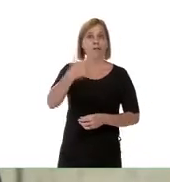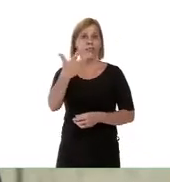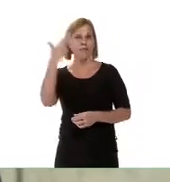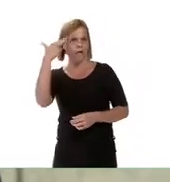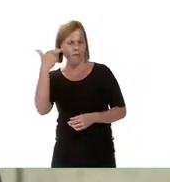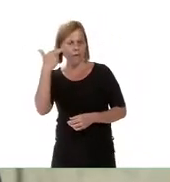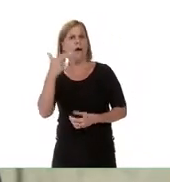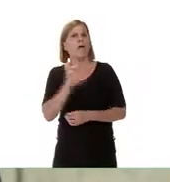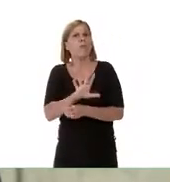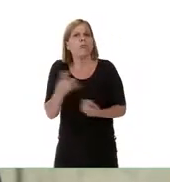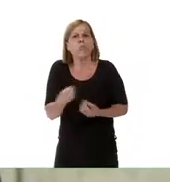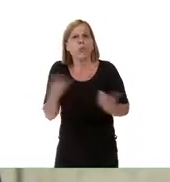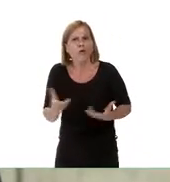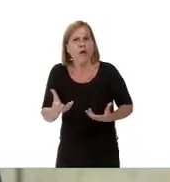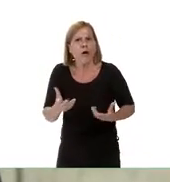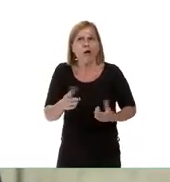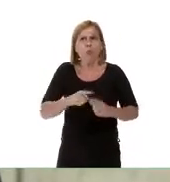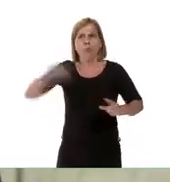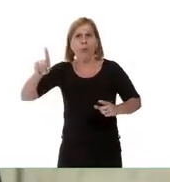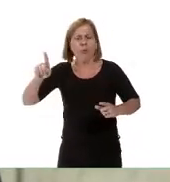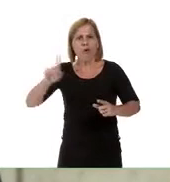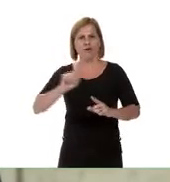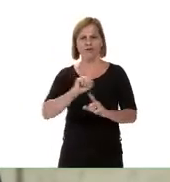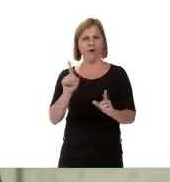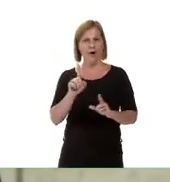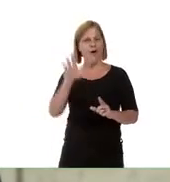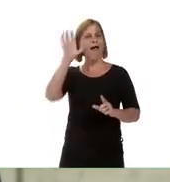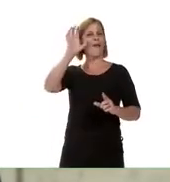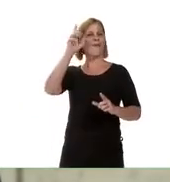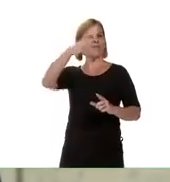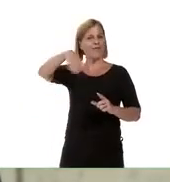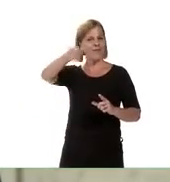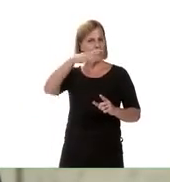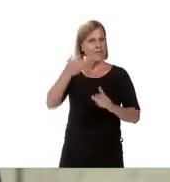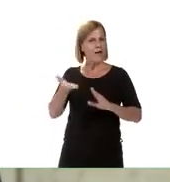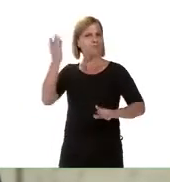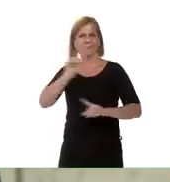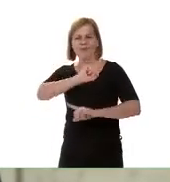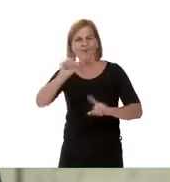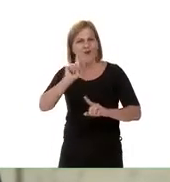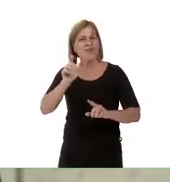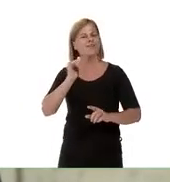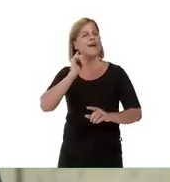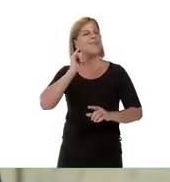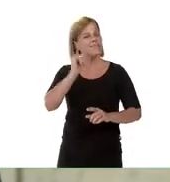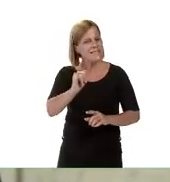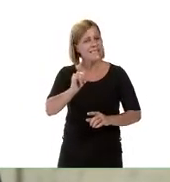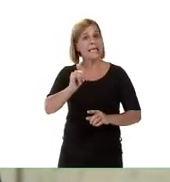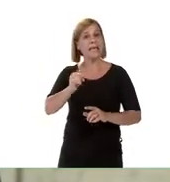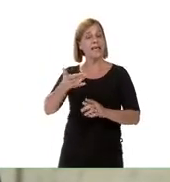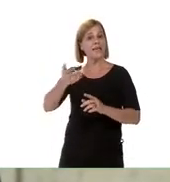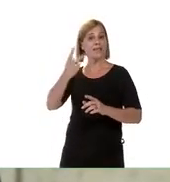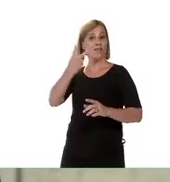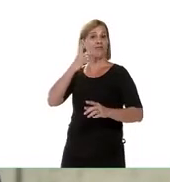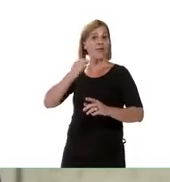No tiene que ver con que haya habido un aumento de un día hacia el otro, sino que recuerdan que les avisé que hace 72 horas nos permitieron,